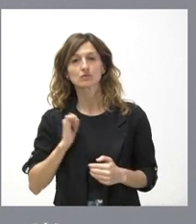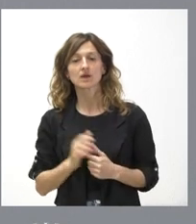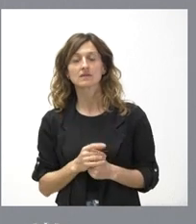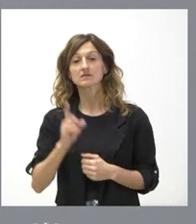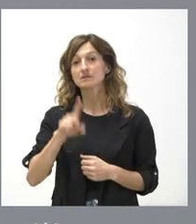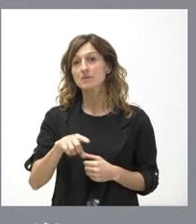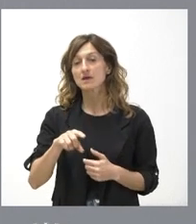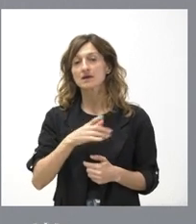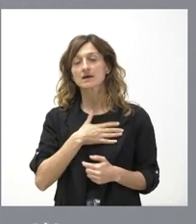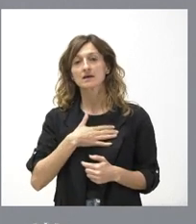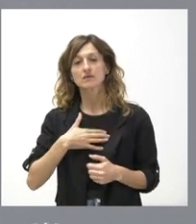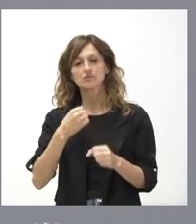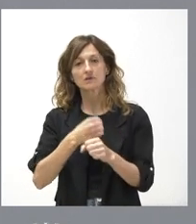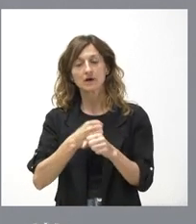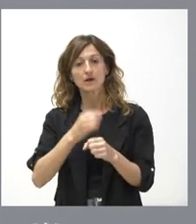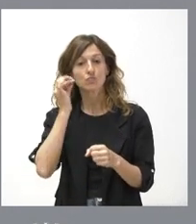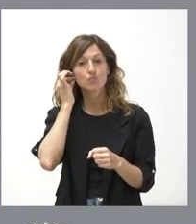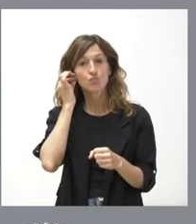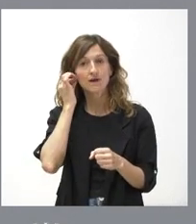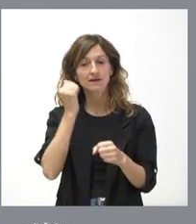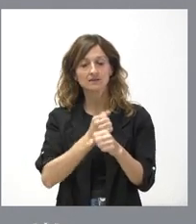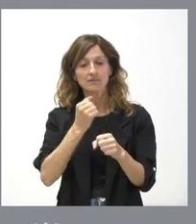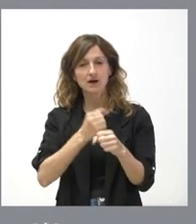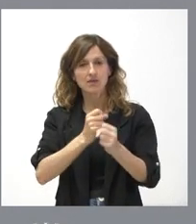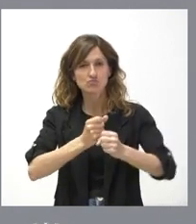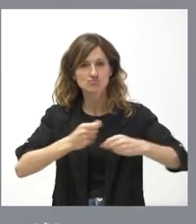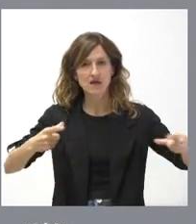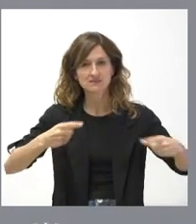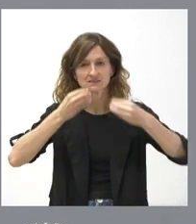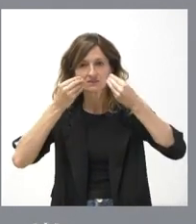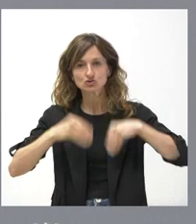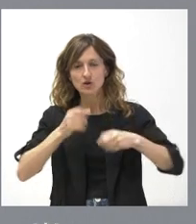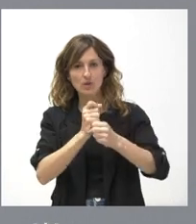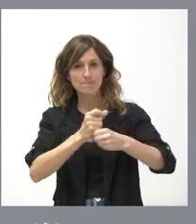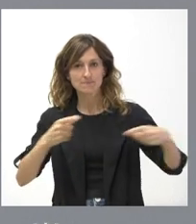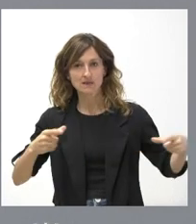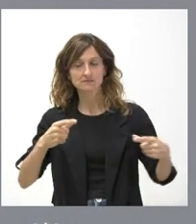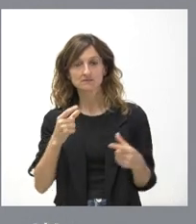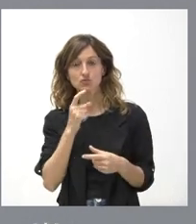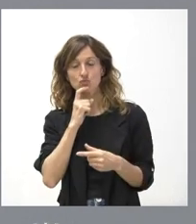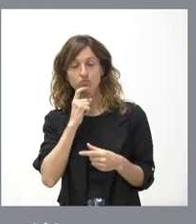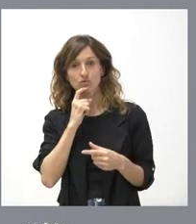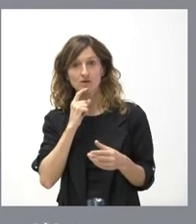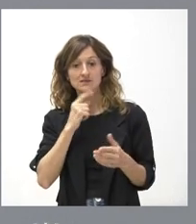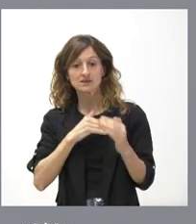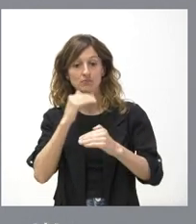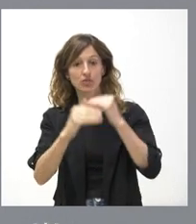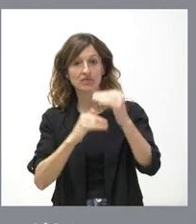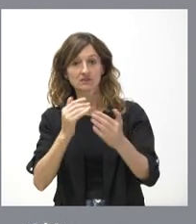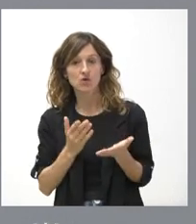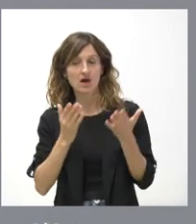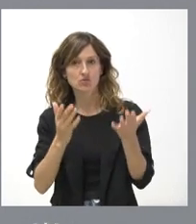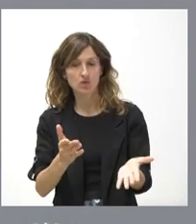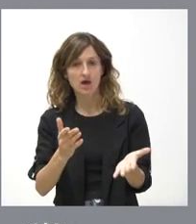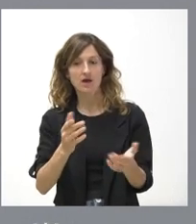favor de que haya más mujeres trabajando que nunca en nuestra historia, de favorecer, mediante ayudas, el ascenso profesional que hemos puesto en marcha